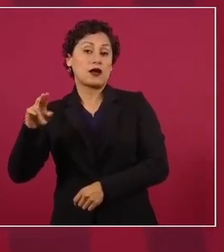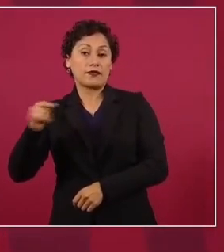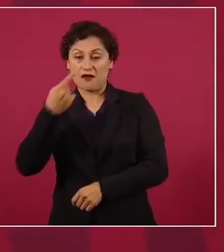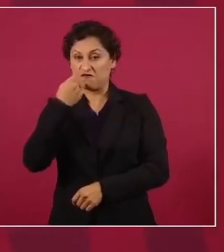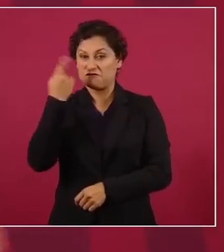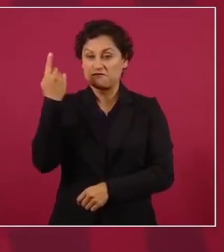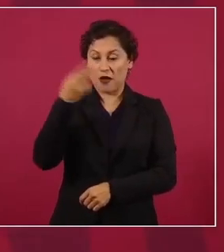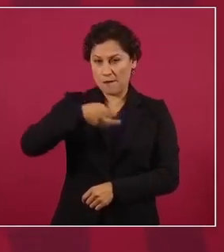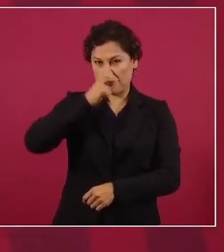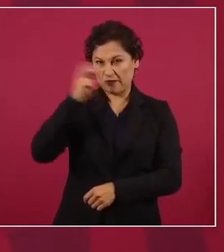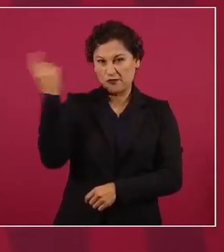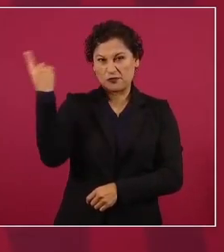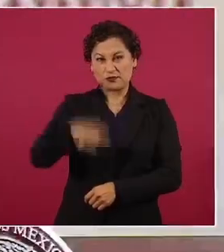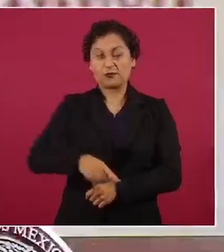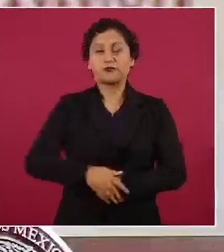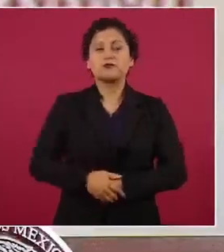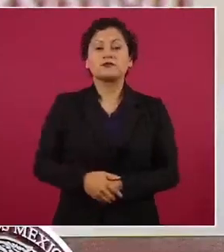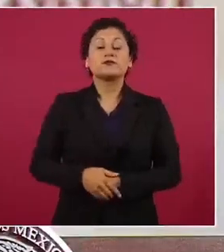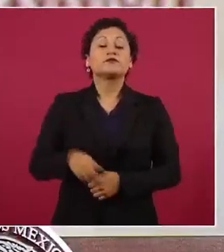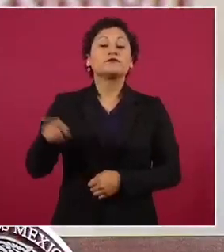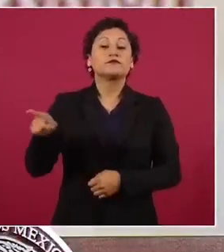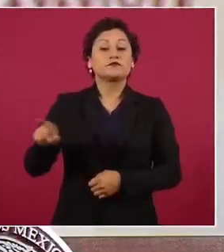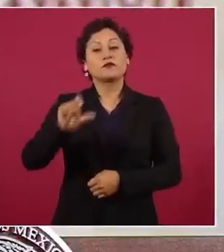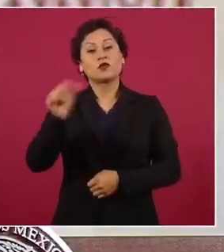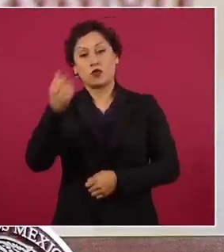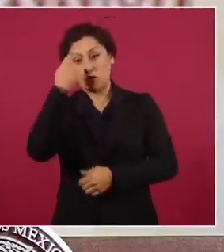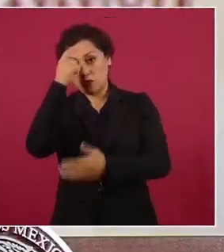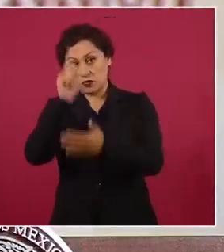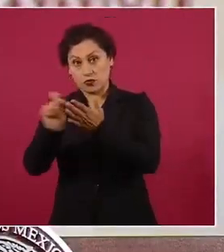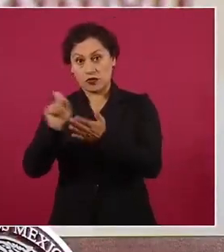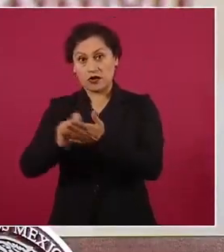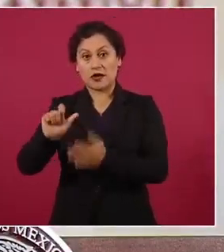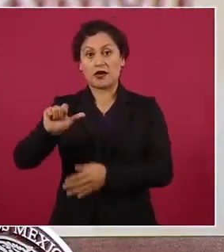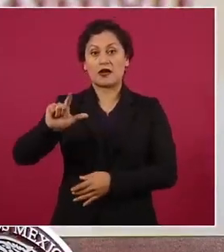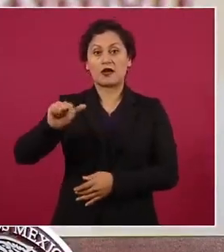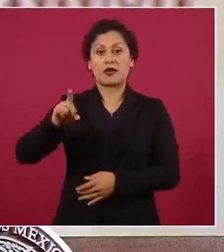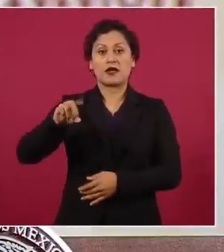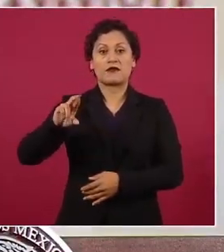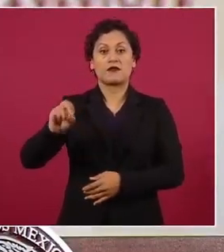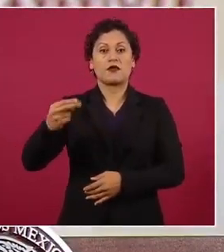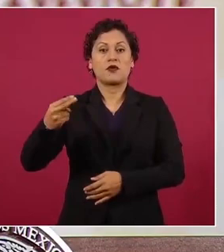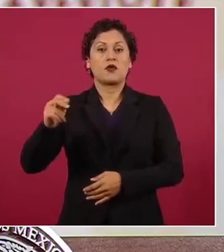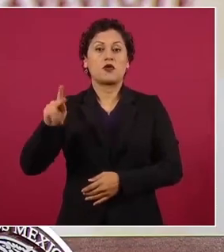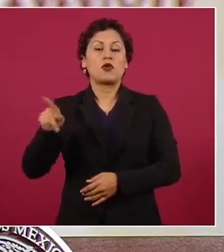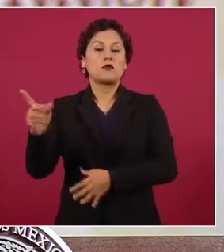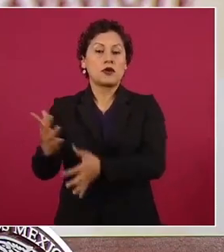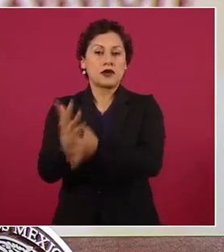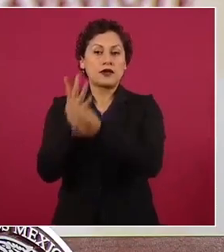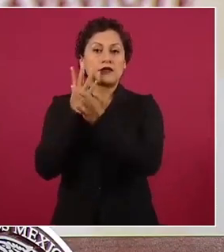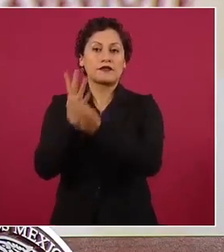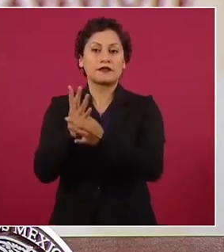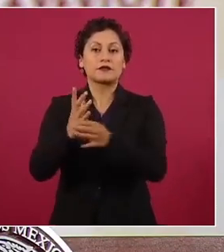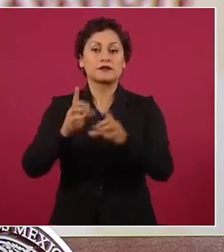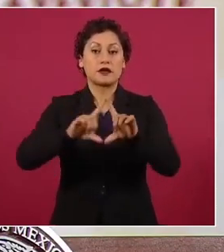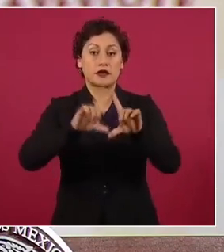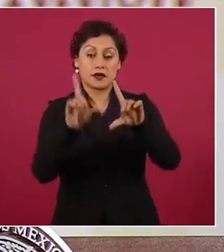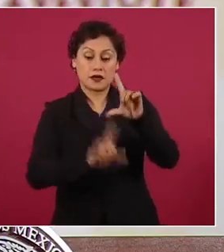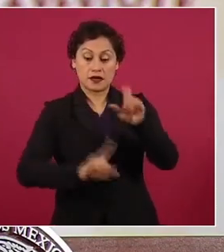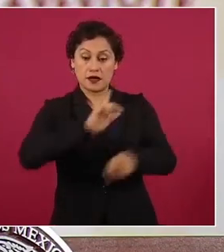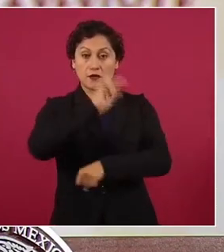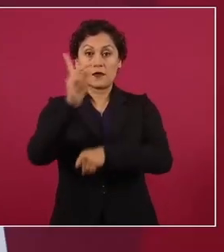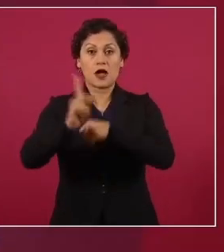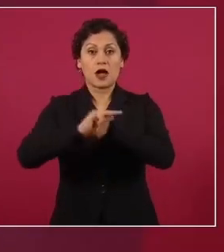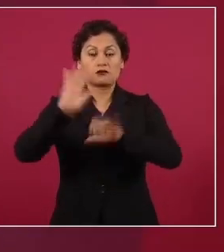su parte, Alejandro Hopp va más lejos. Acusa que el país camina ciegas a la militarización,